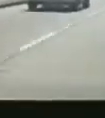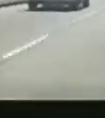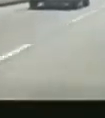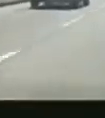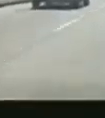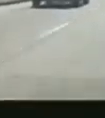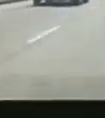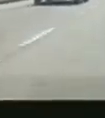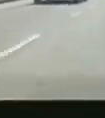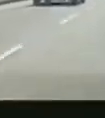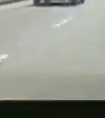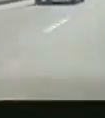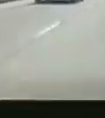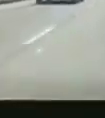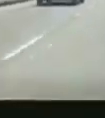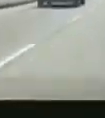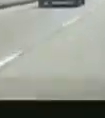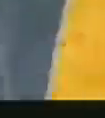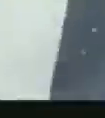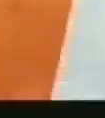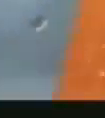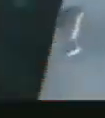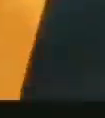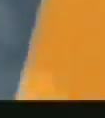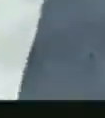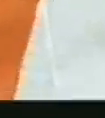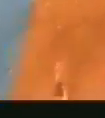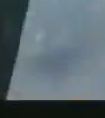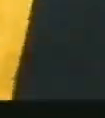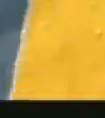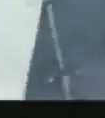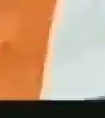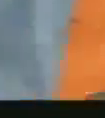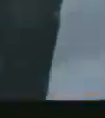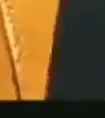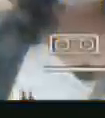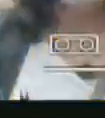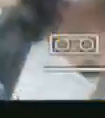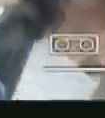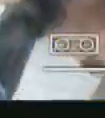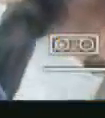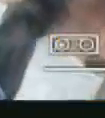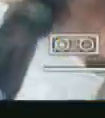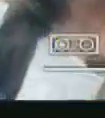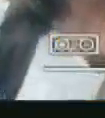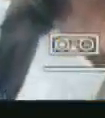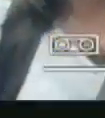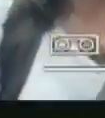eso se llama arte en la calle y por eso yo escribí una